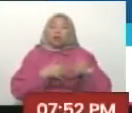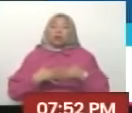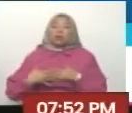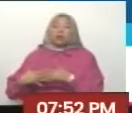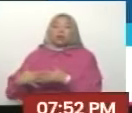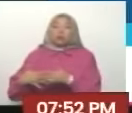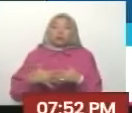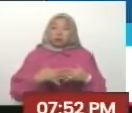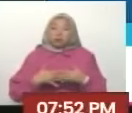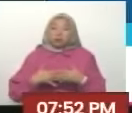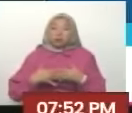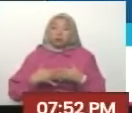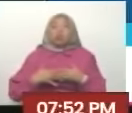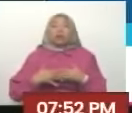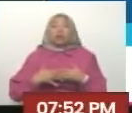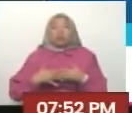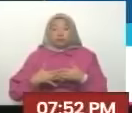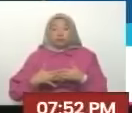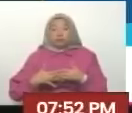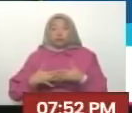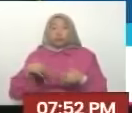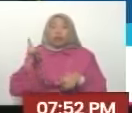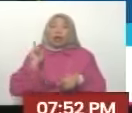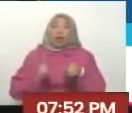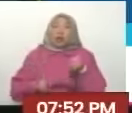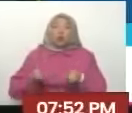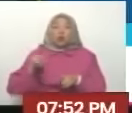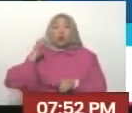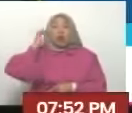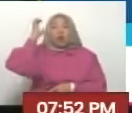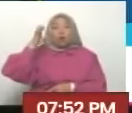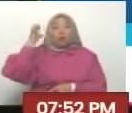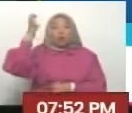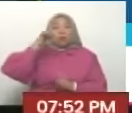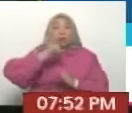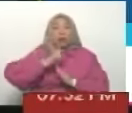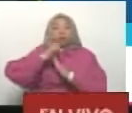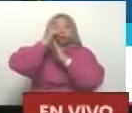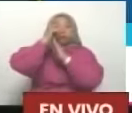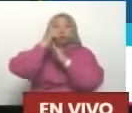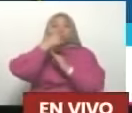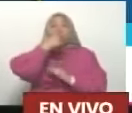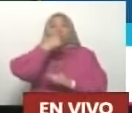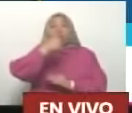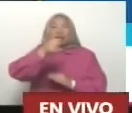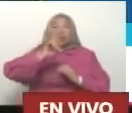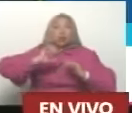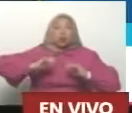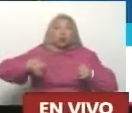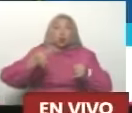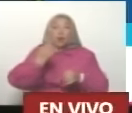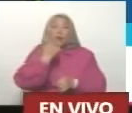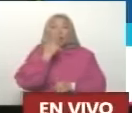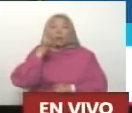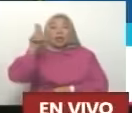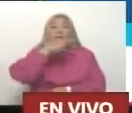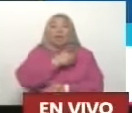Y las oligarquías De Europa Facilitaron el surgimiento De Mussolini